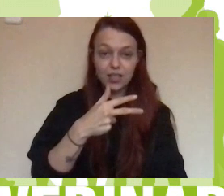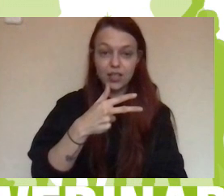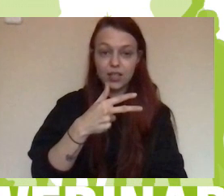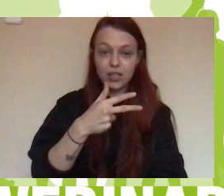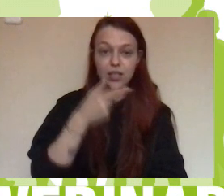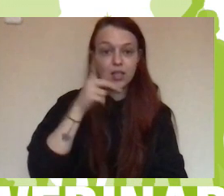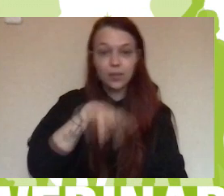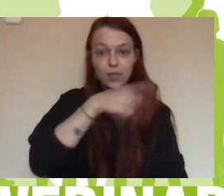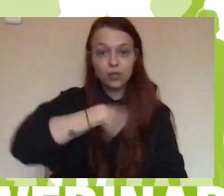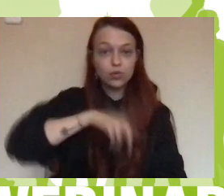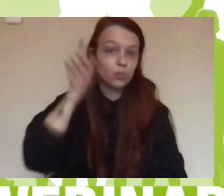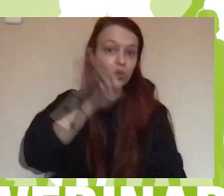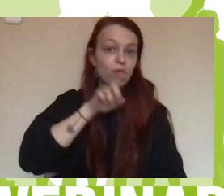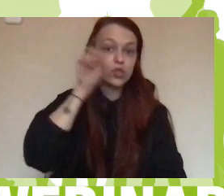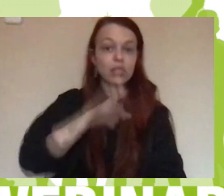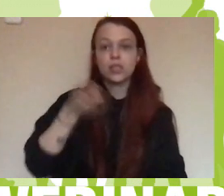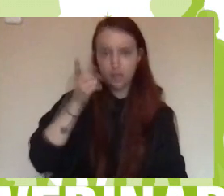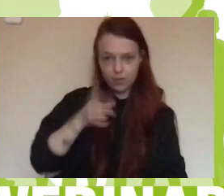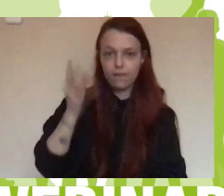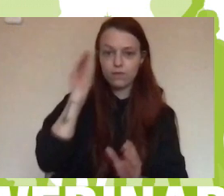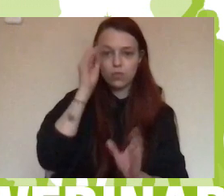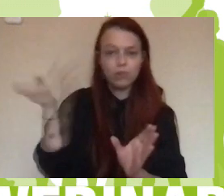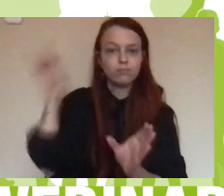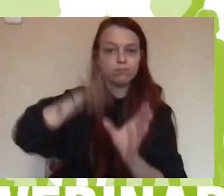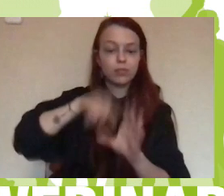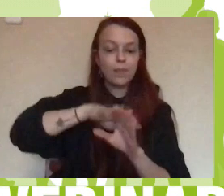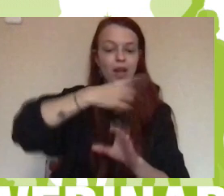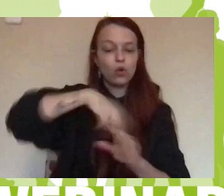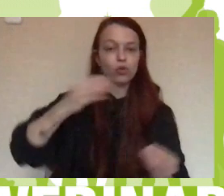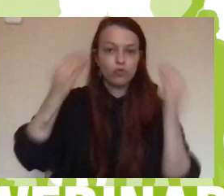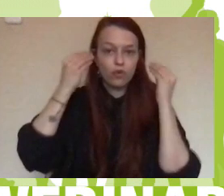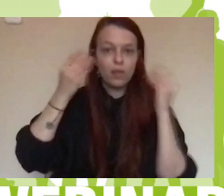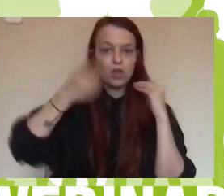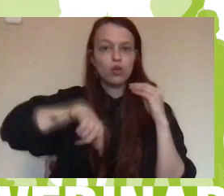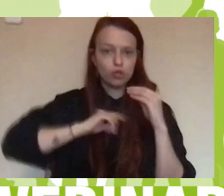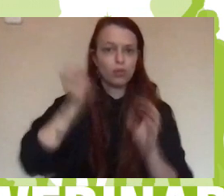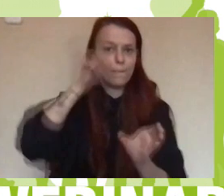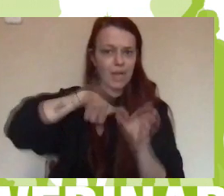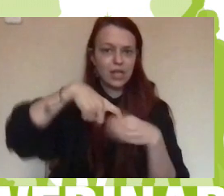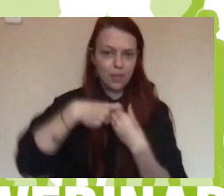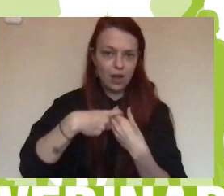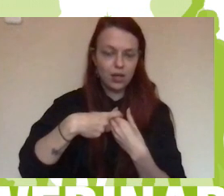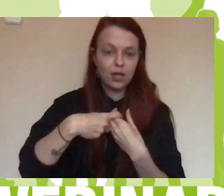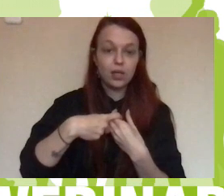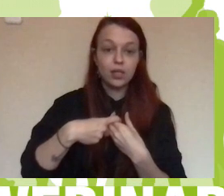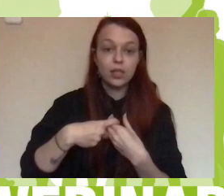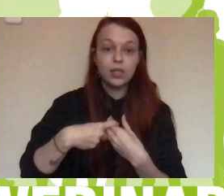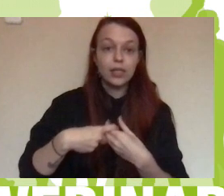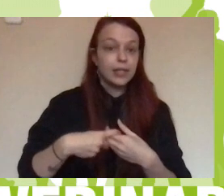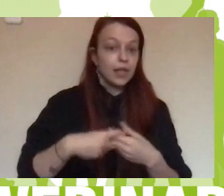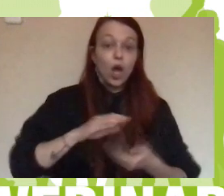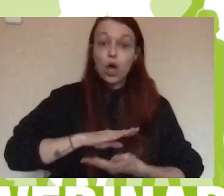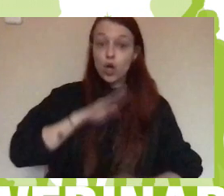profesorado también nos metimos en esa formación y pudimos participar en el Club Genios y demás. Desarrollamos las competencias